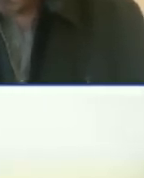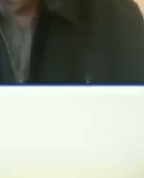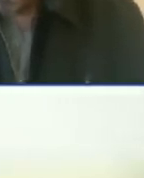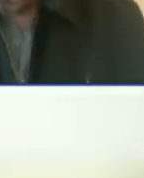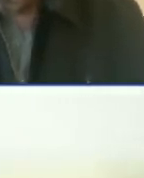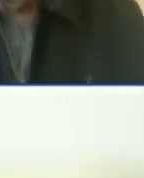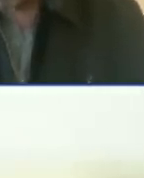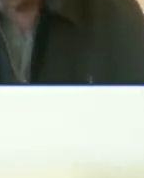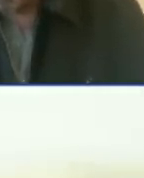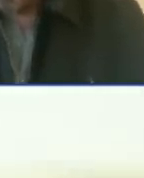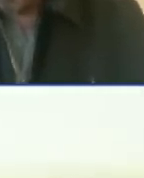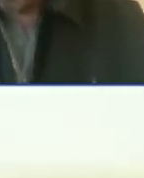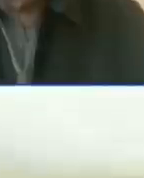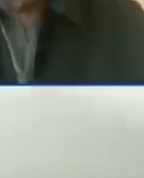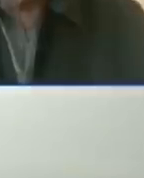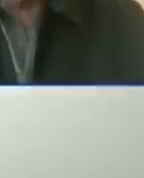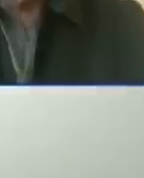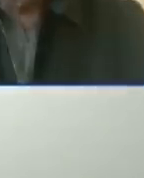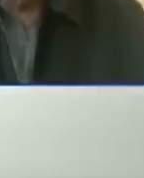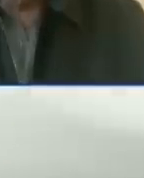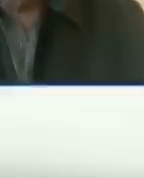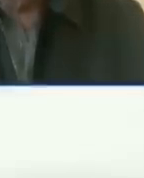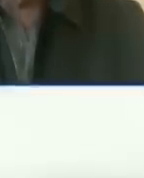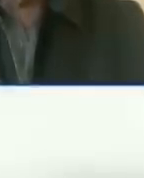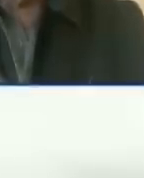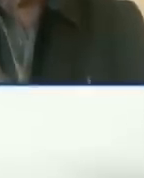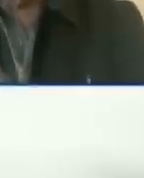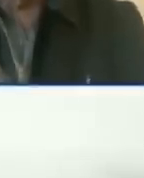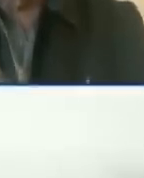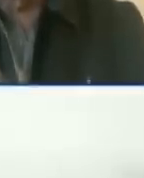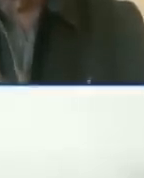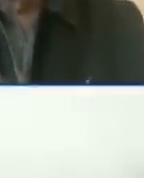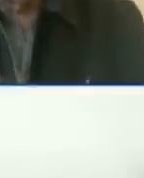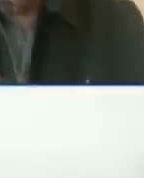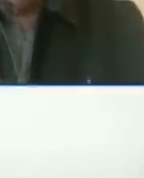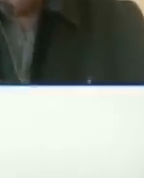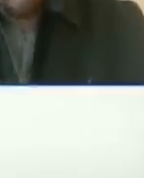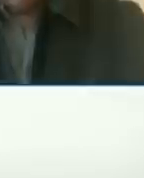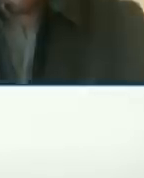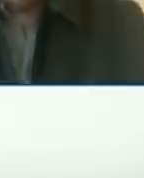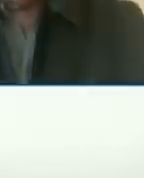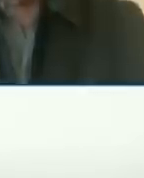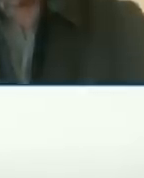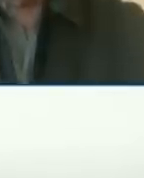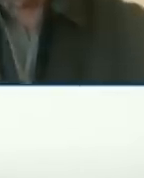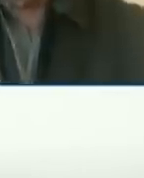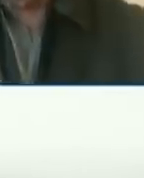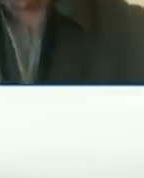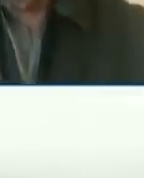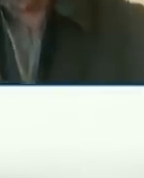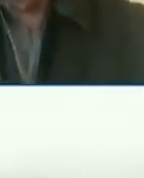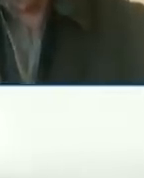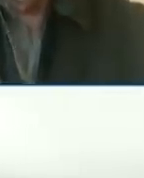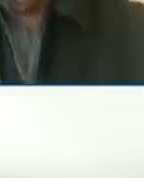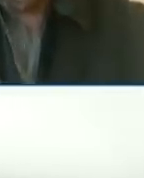el desarrollo integral que necesitamos al lado de esta zona